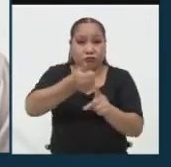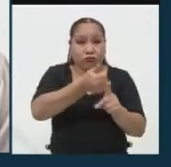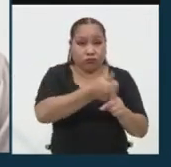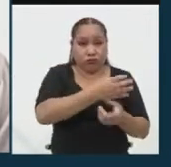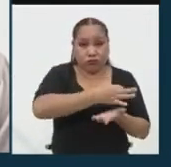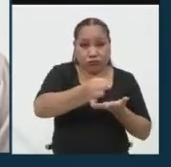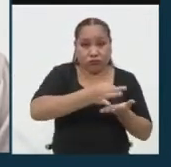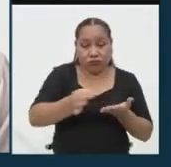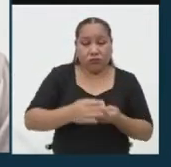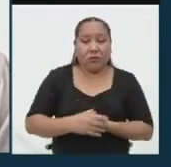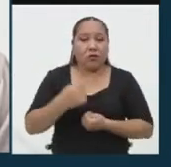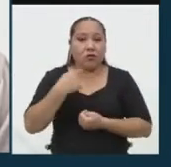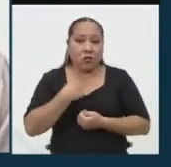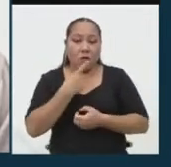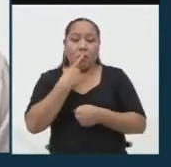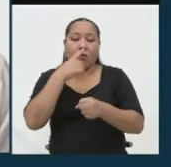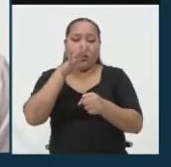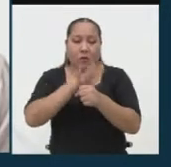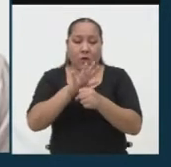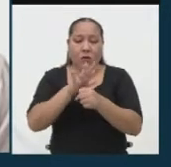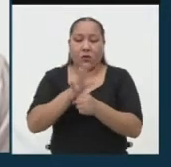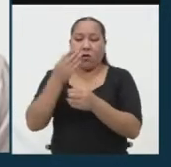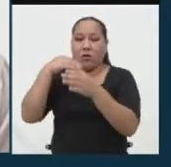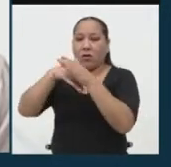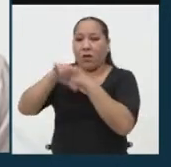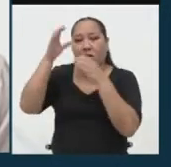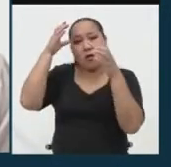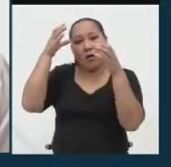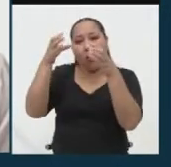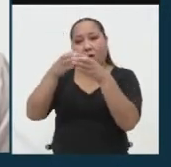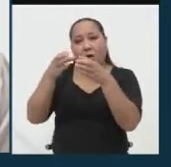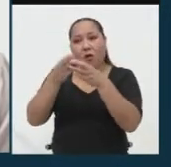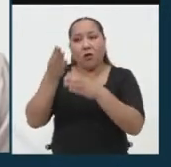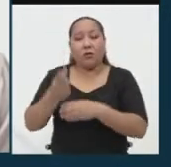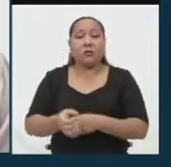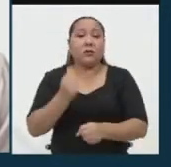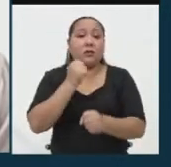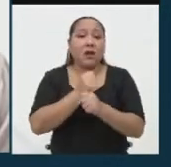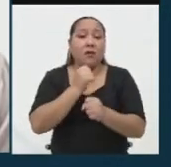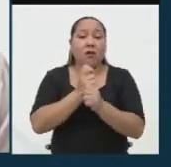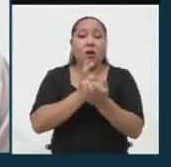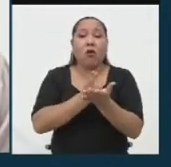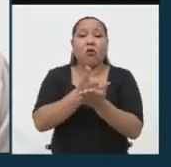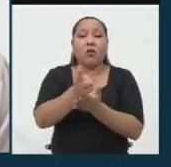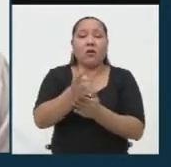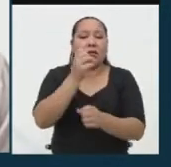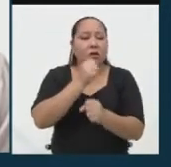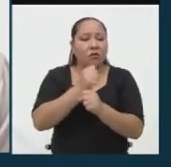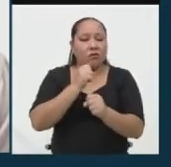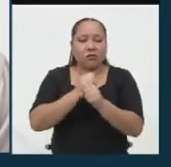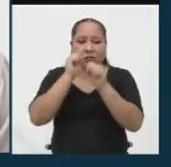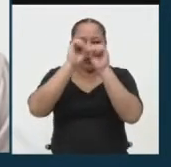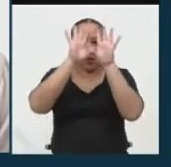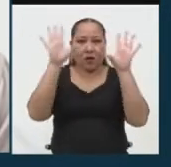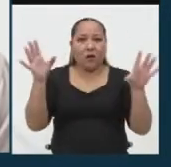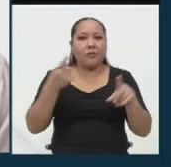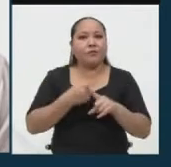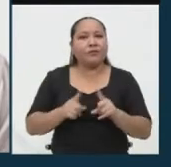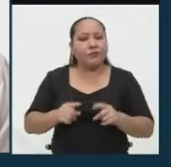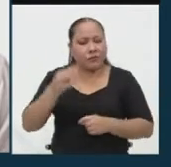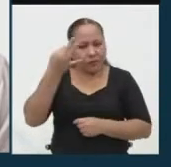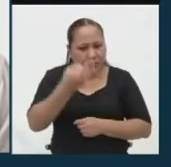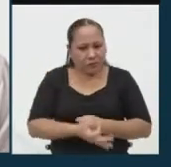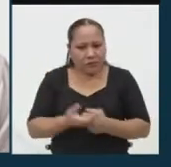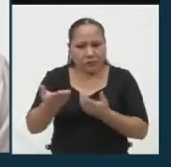desde el Congreso a trabajar con honestidad, con transparencia y sobre todo con la voluntad de